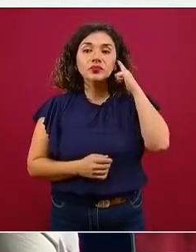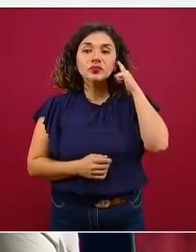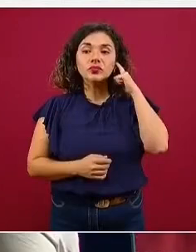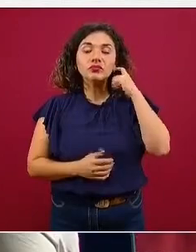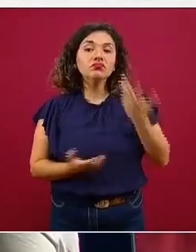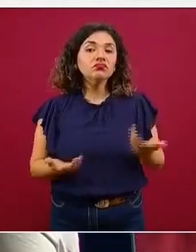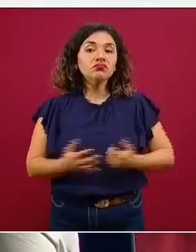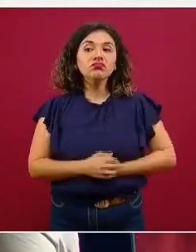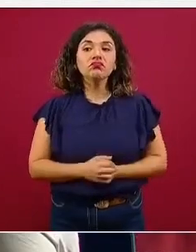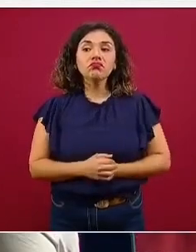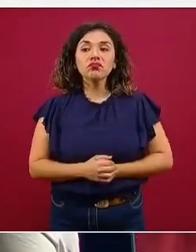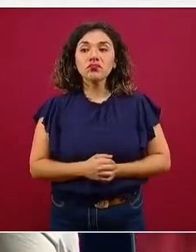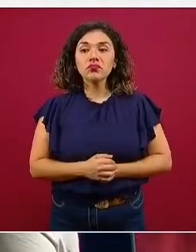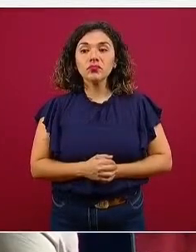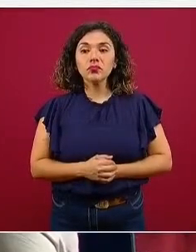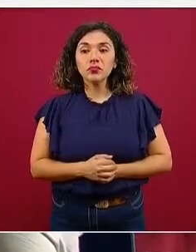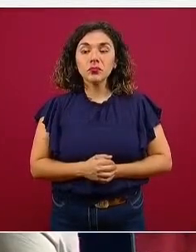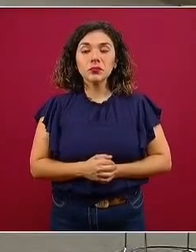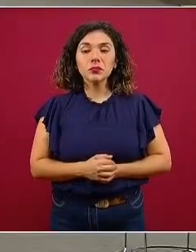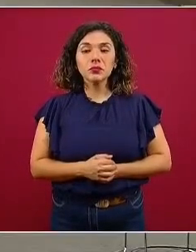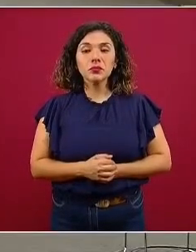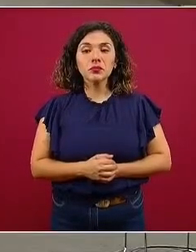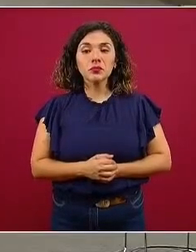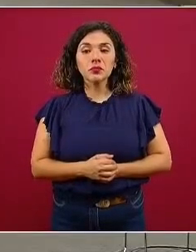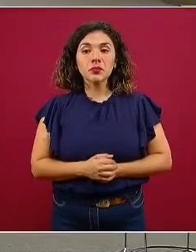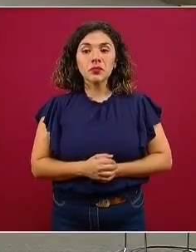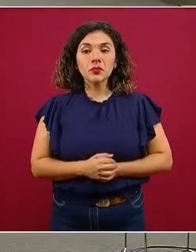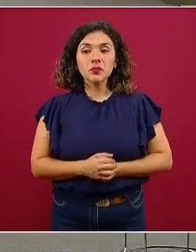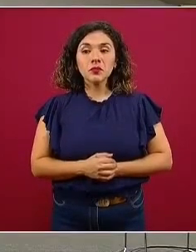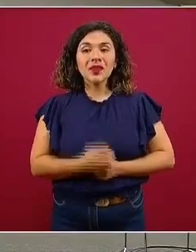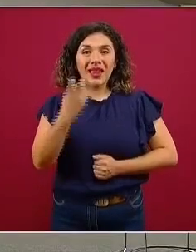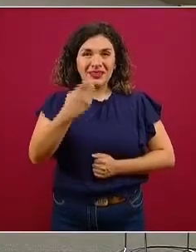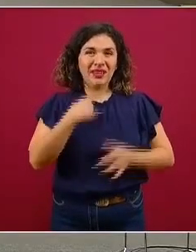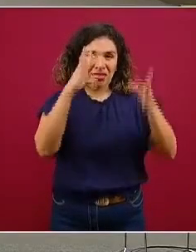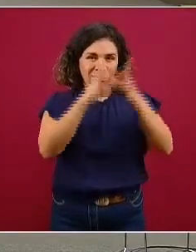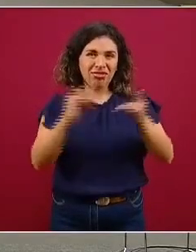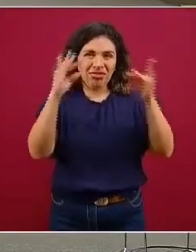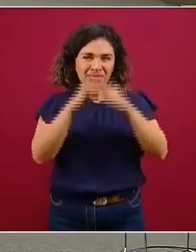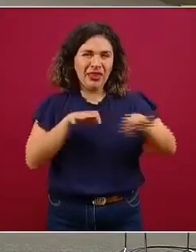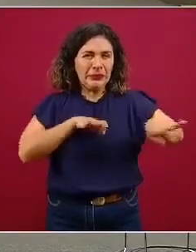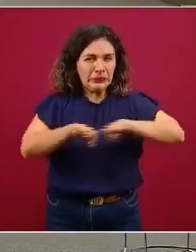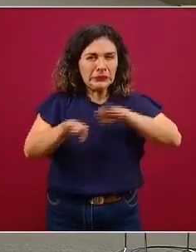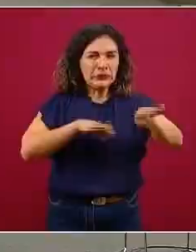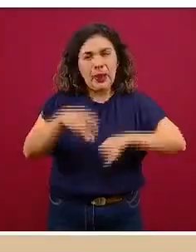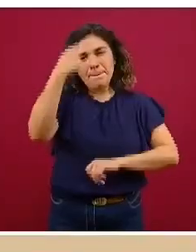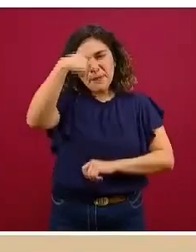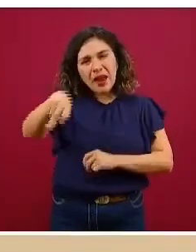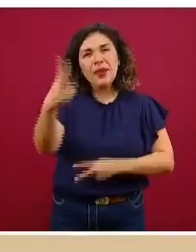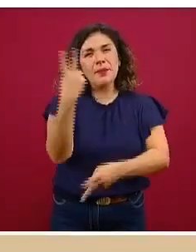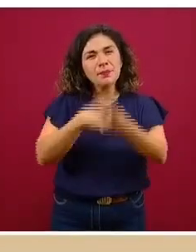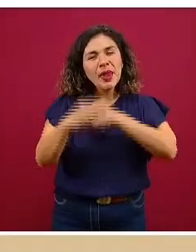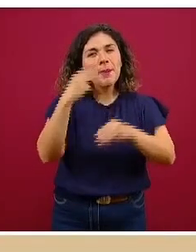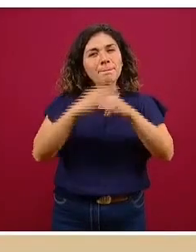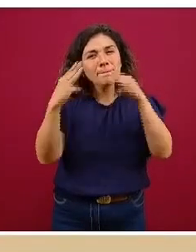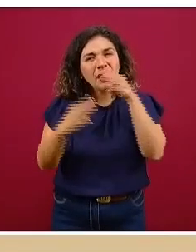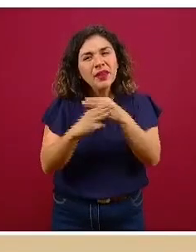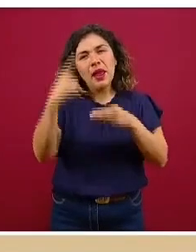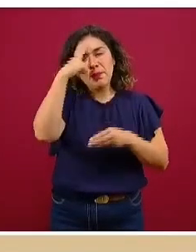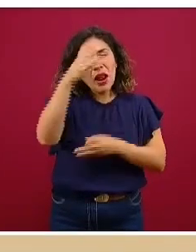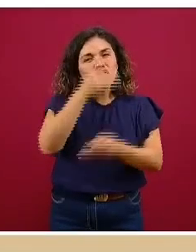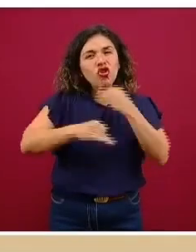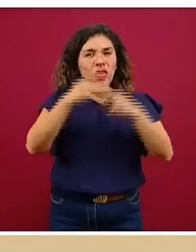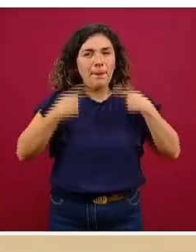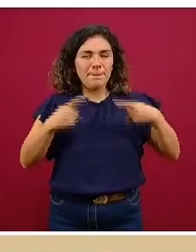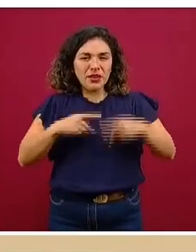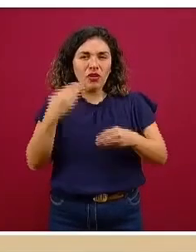Y bueno, a partir de todo lo que hemos estado trabajando para generar materiales para toda la